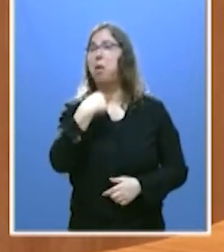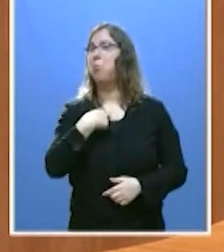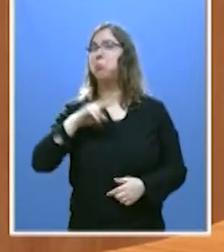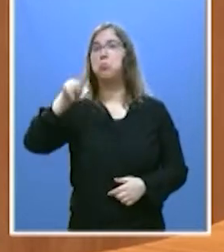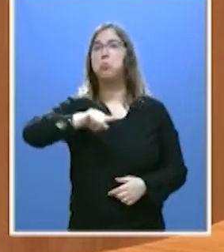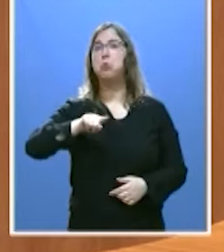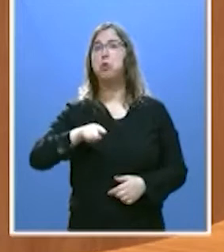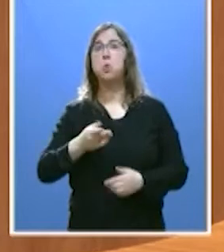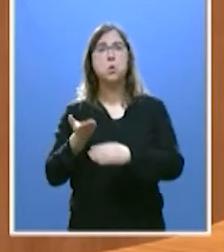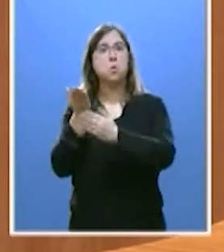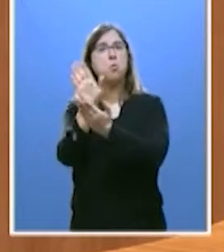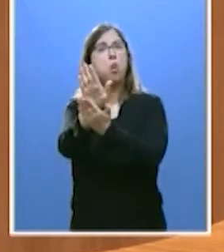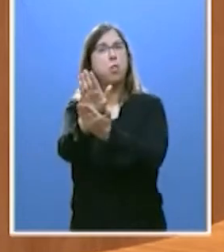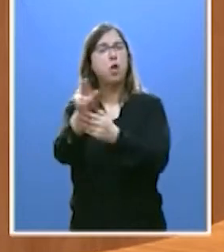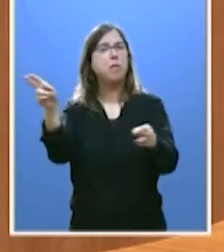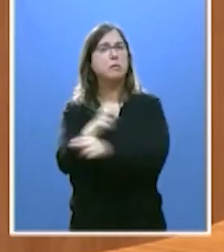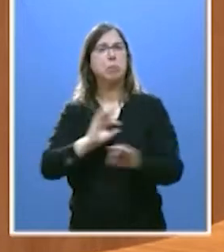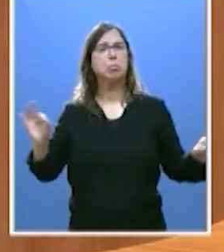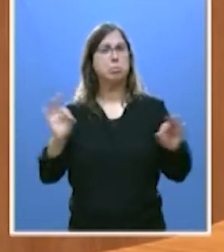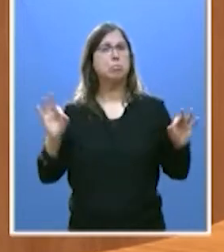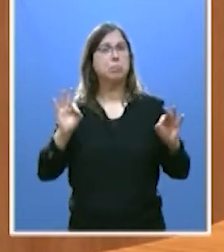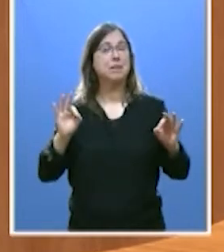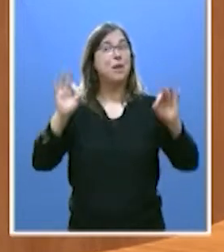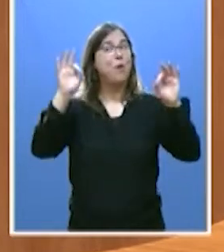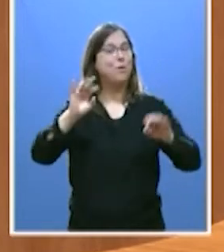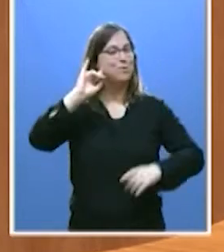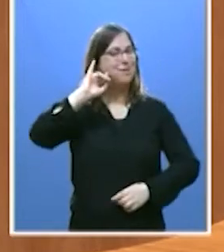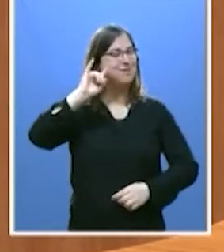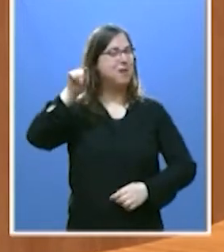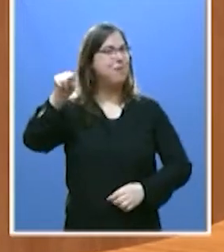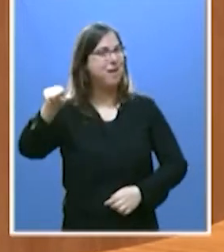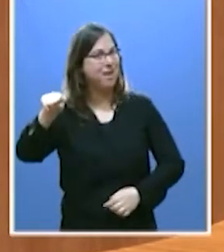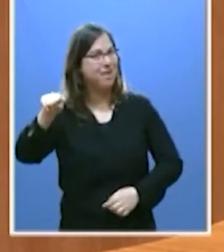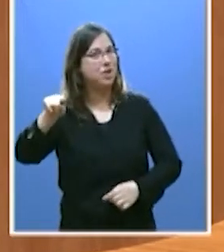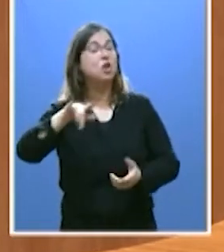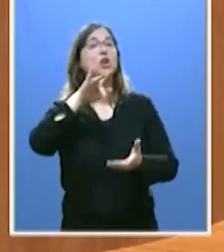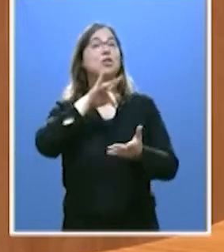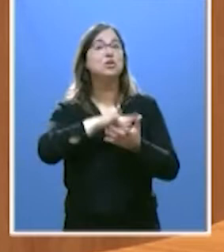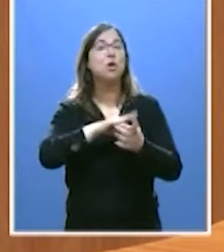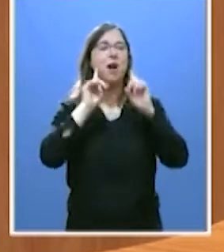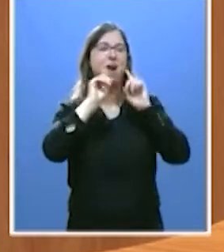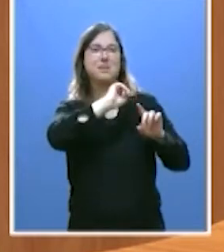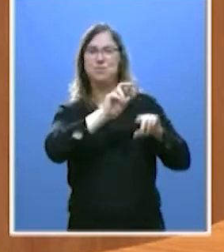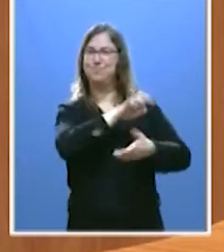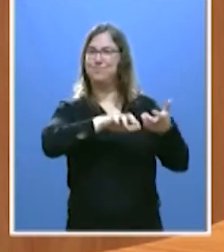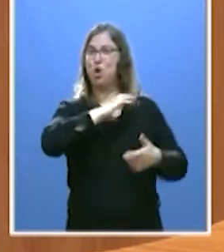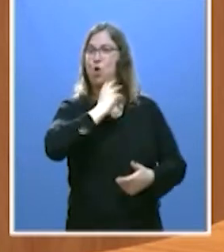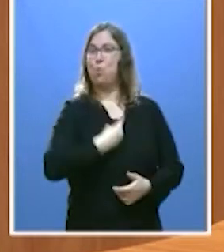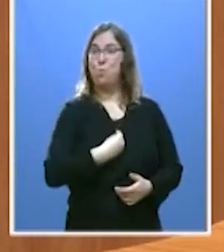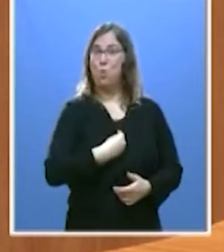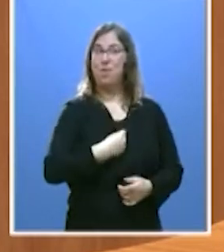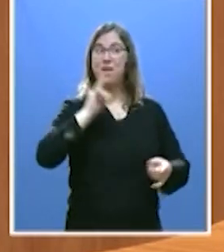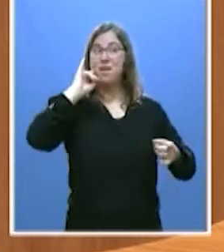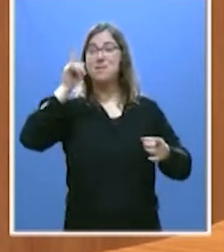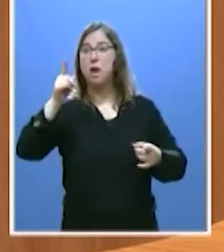la moción de censura. Recibió una llamada de teléfono después de los acontecimientos de Murcia y, sumiso y